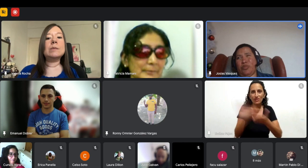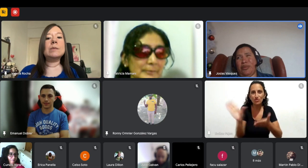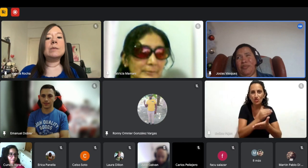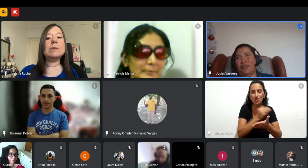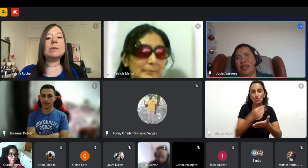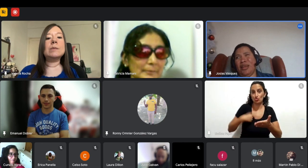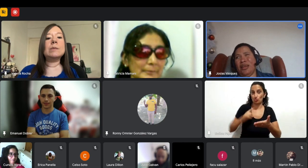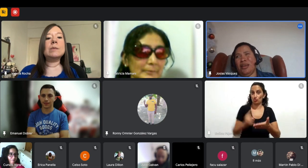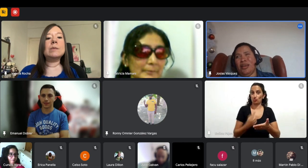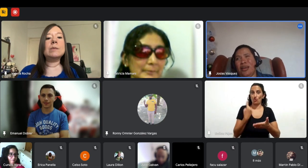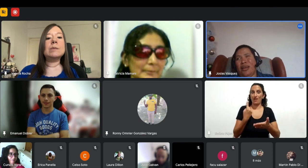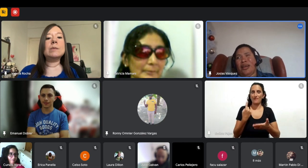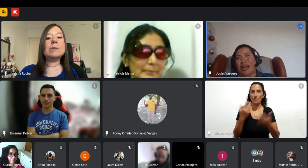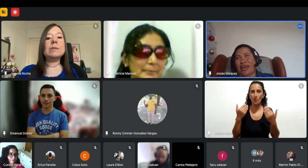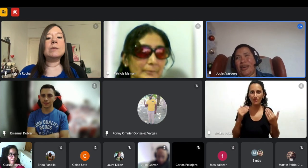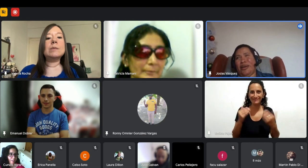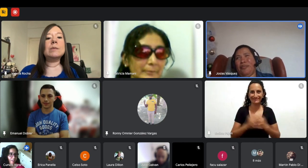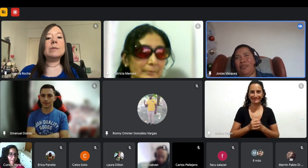todavía windows xp